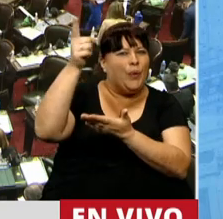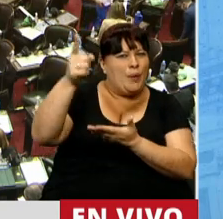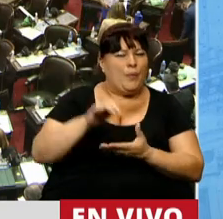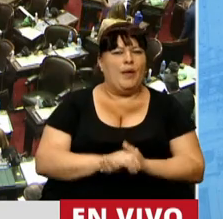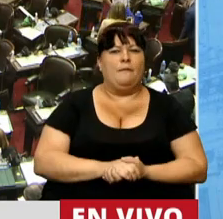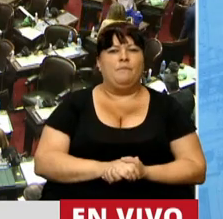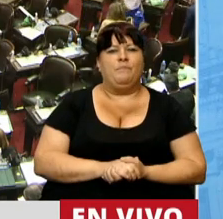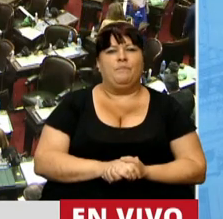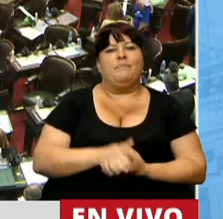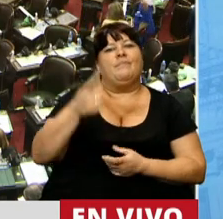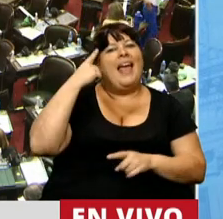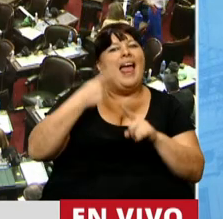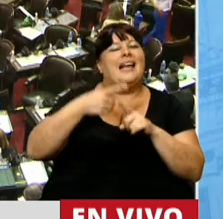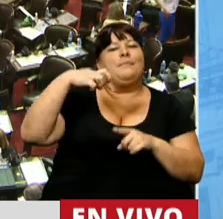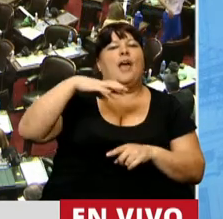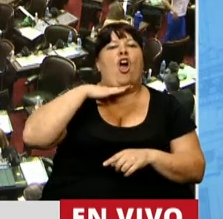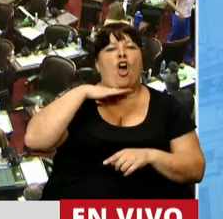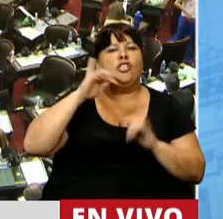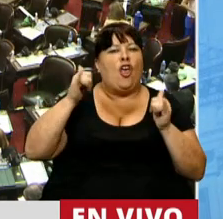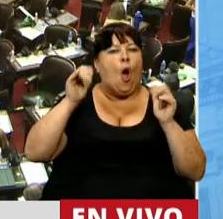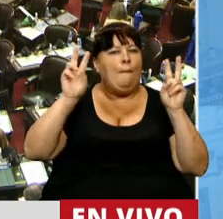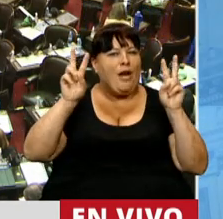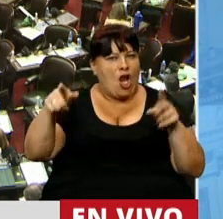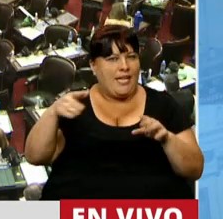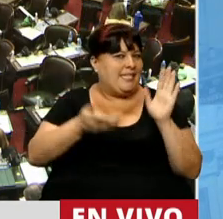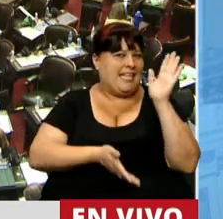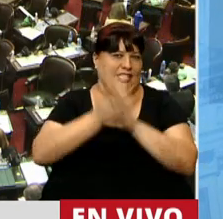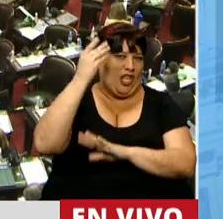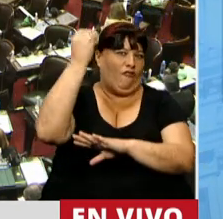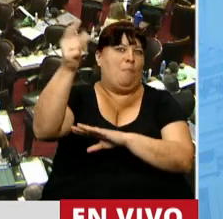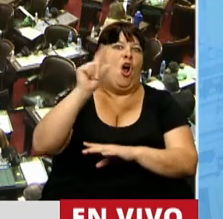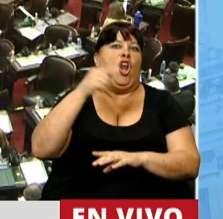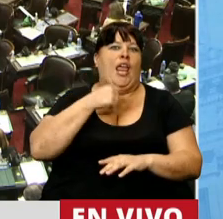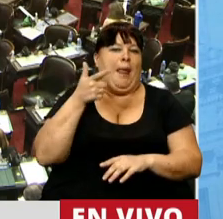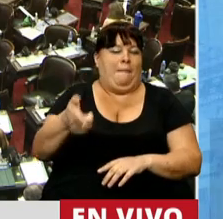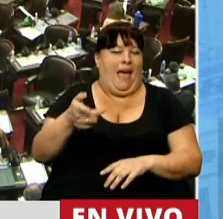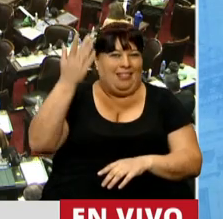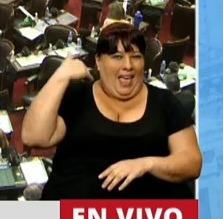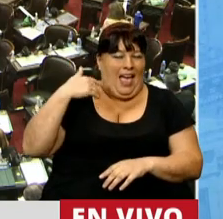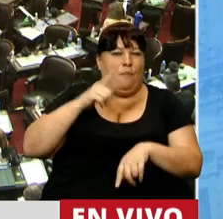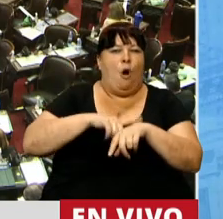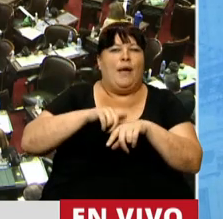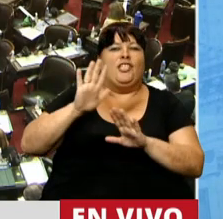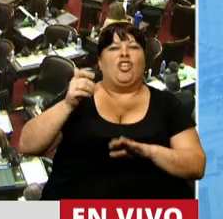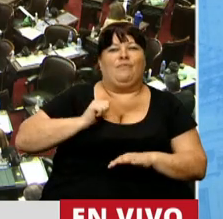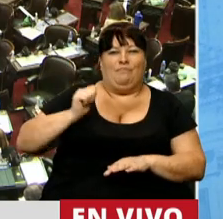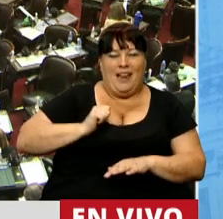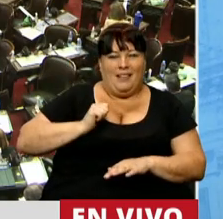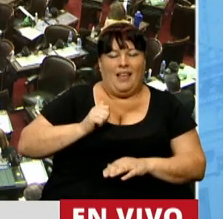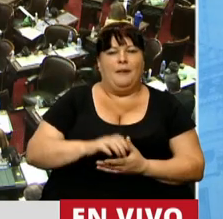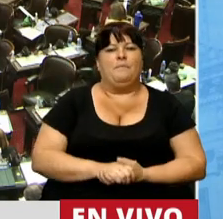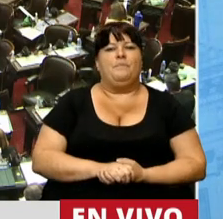obviamente era del PJ, de la juventud peronista, tuvo que irse para que no lo mate, el gobierno de facto.